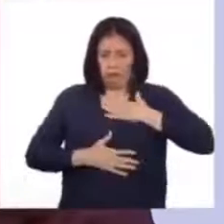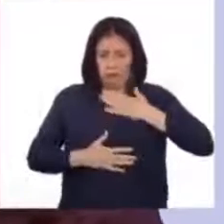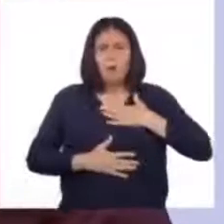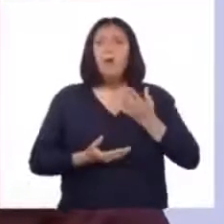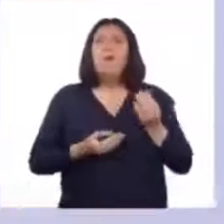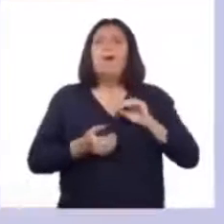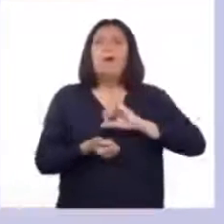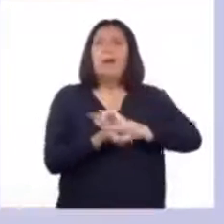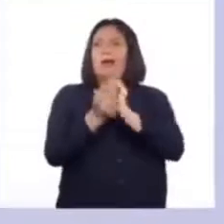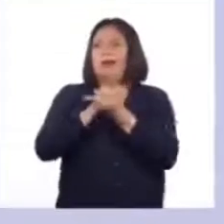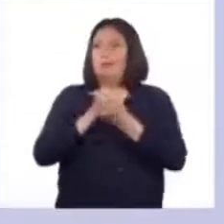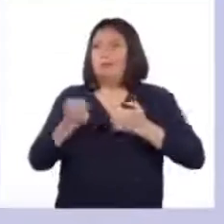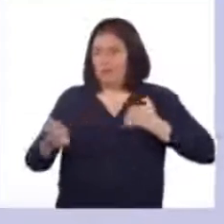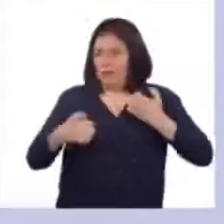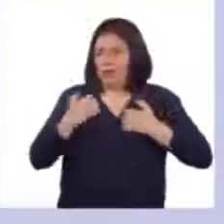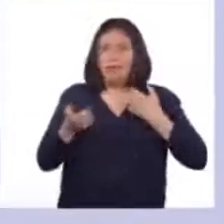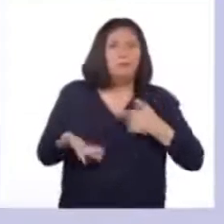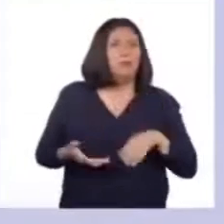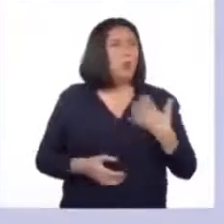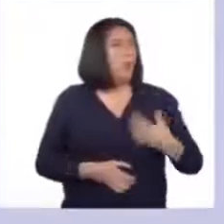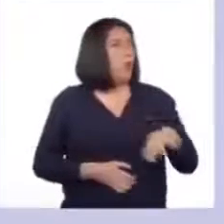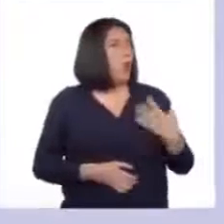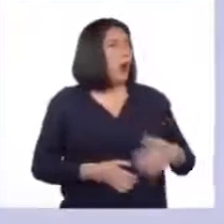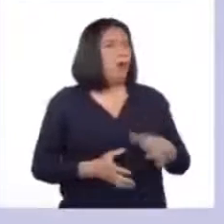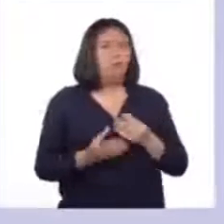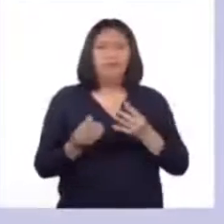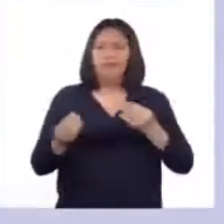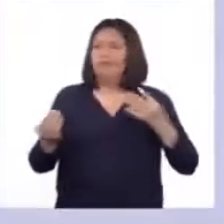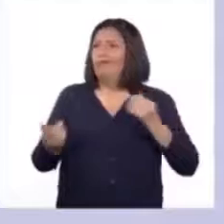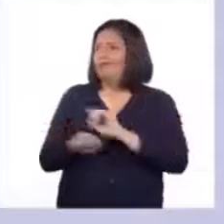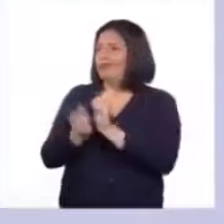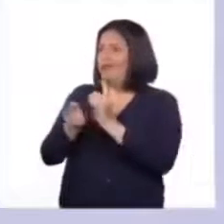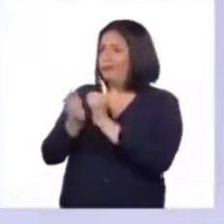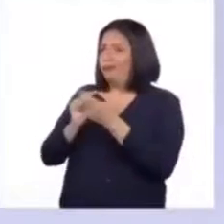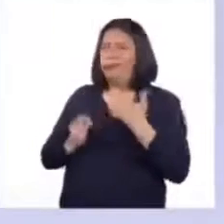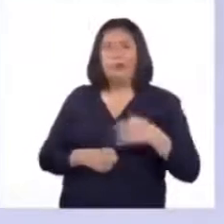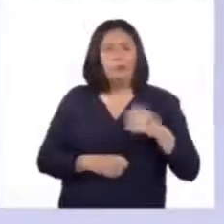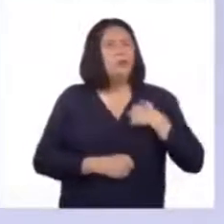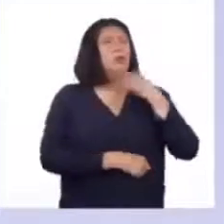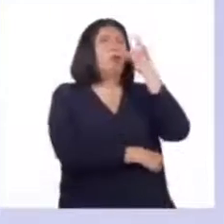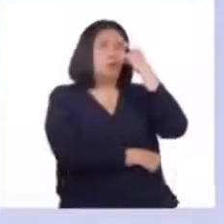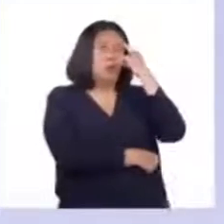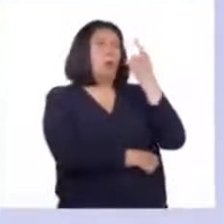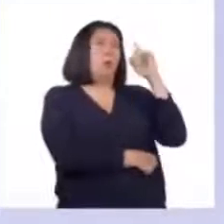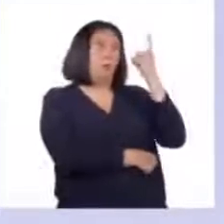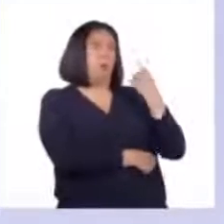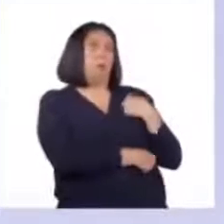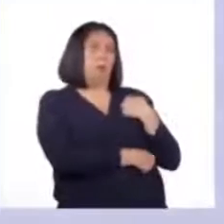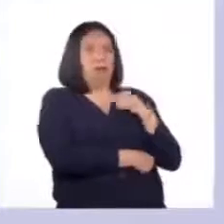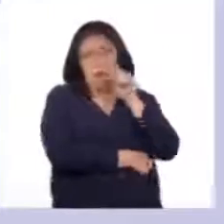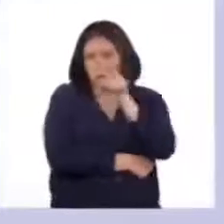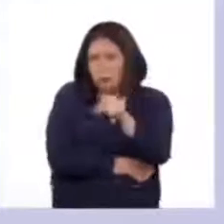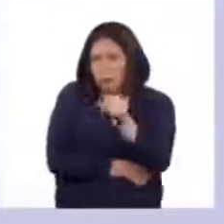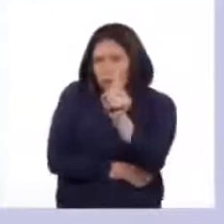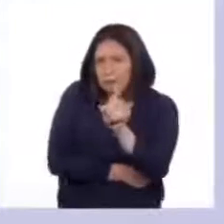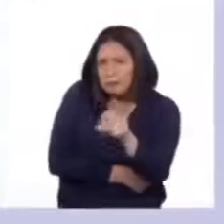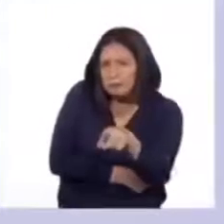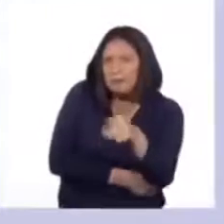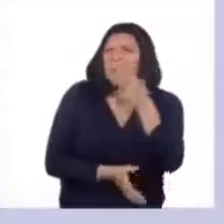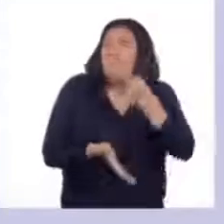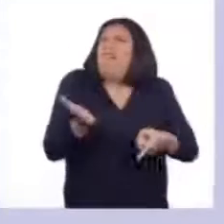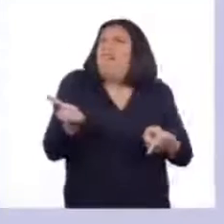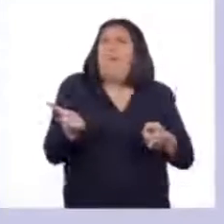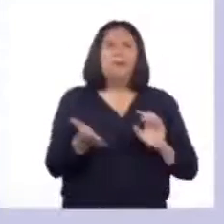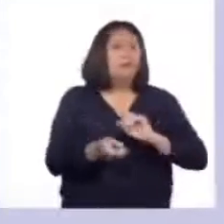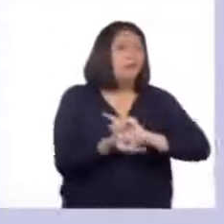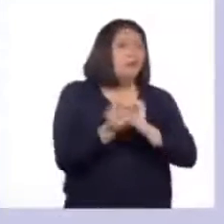emocionales. Claro, son muchos cambios. Y me he preguntado, y estoy segura que también en casa se han preguntado, ¿qué cambios son estos